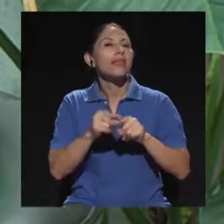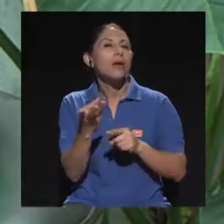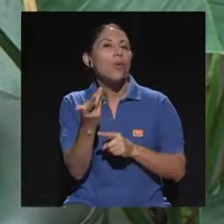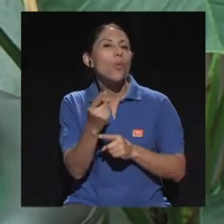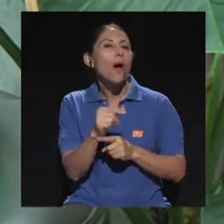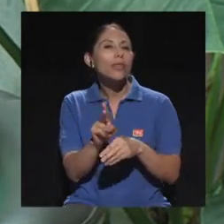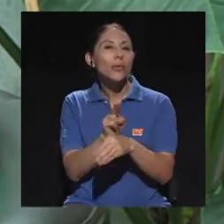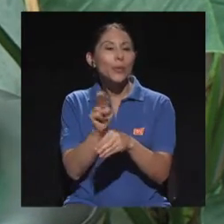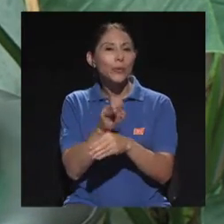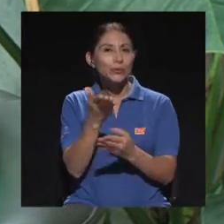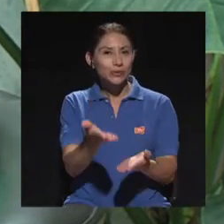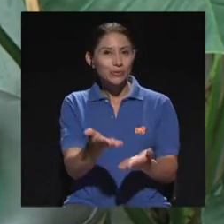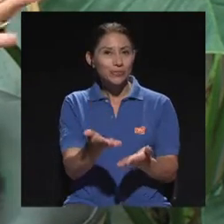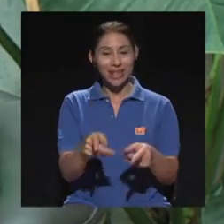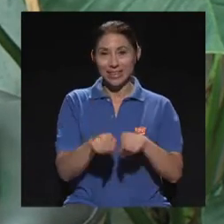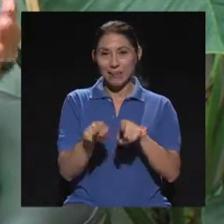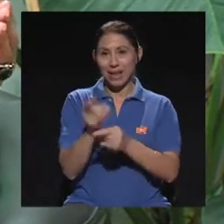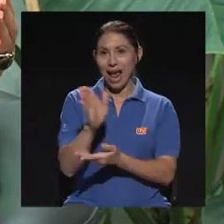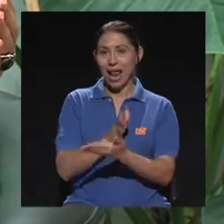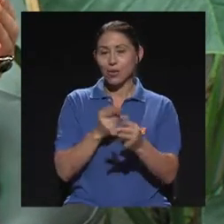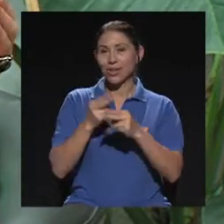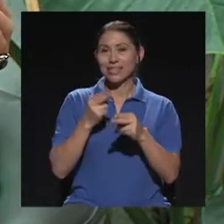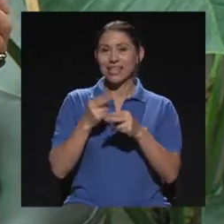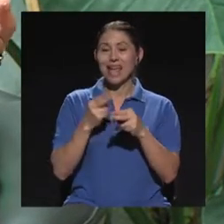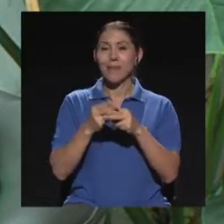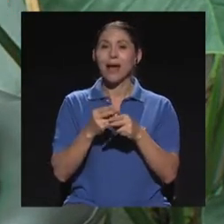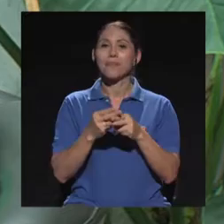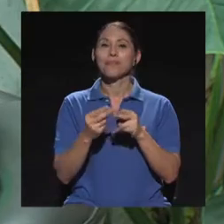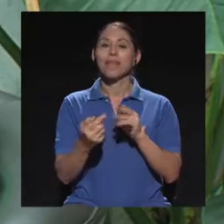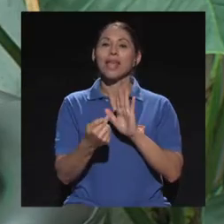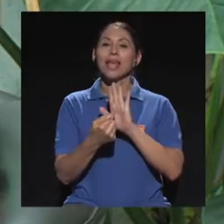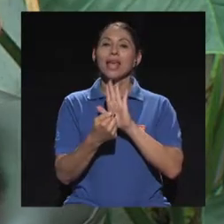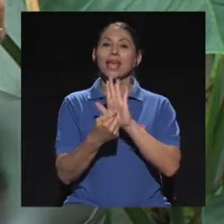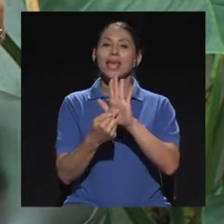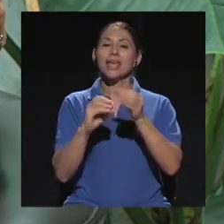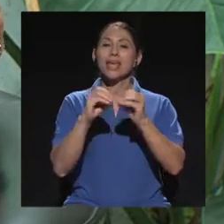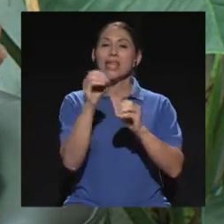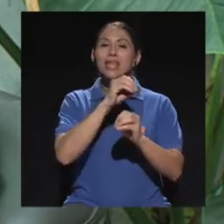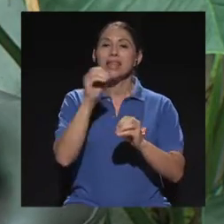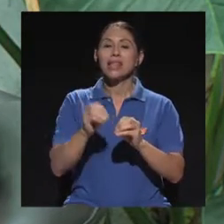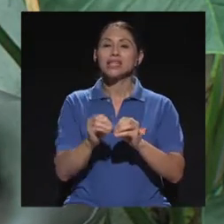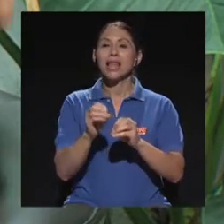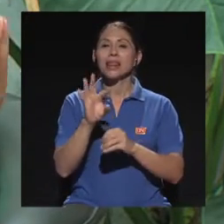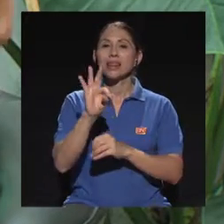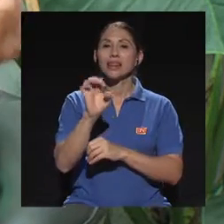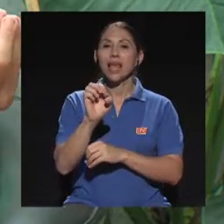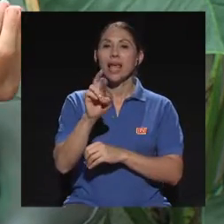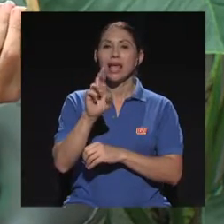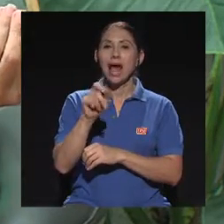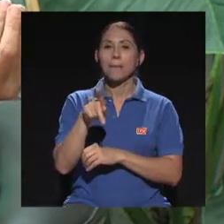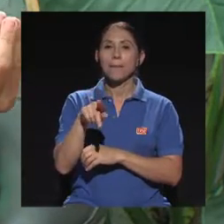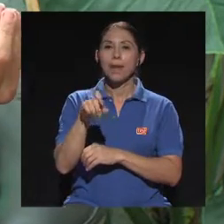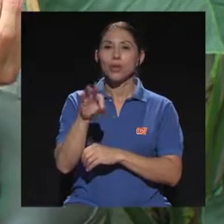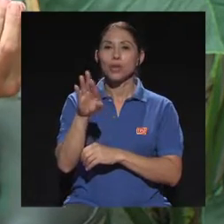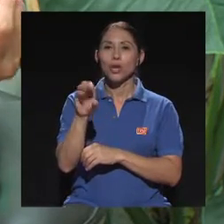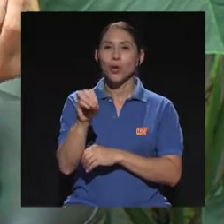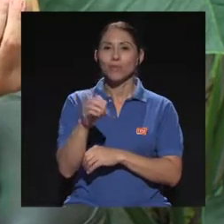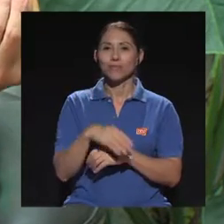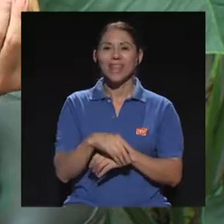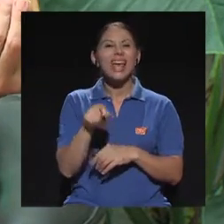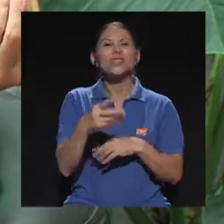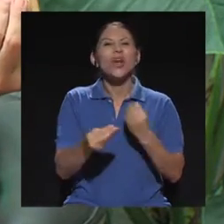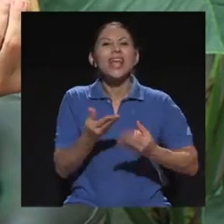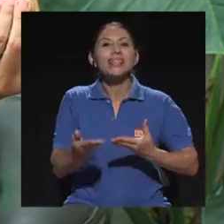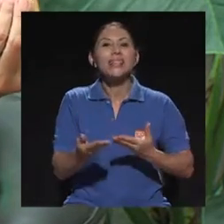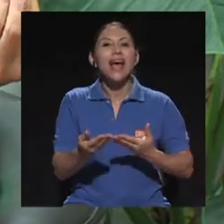Y tenemos lo que se llama el índice terapéutico, que es la diferencia que hay entre la cantidad que cura y la cantidad que